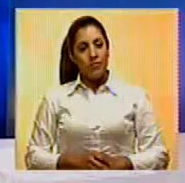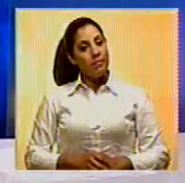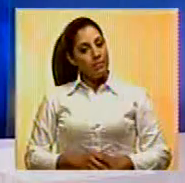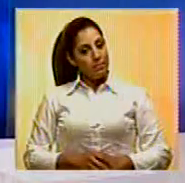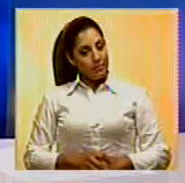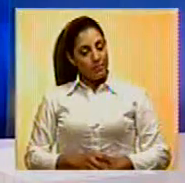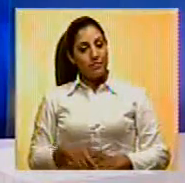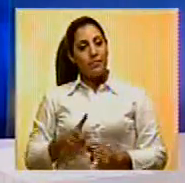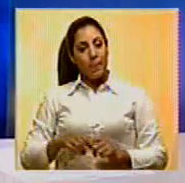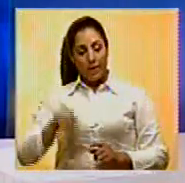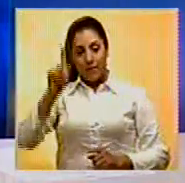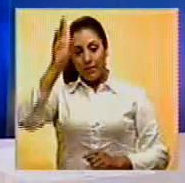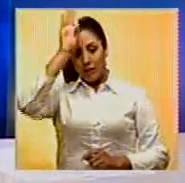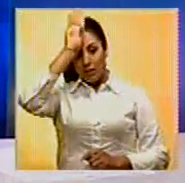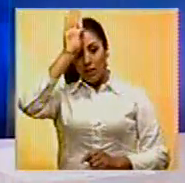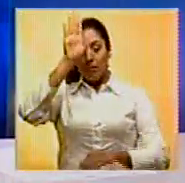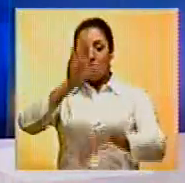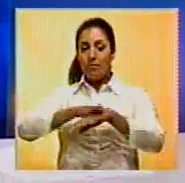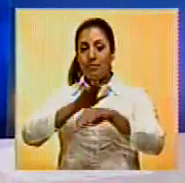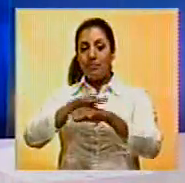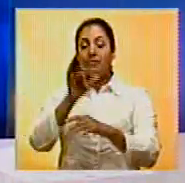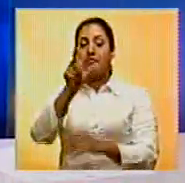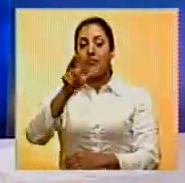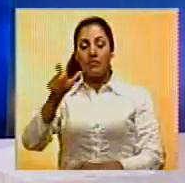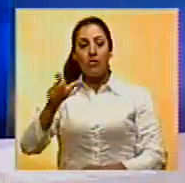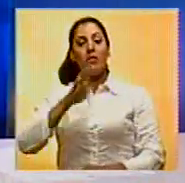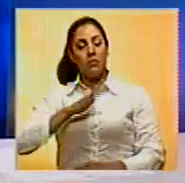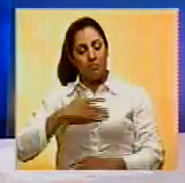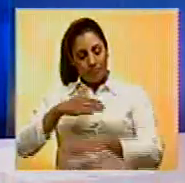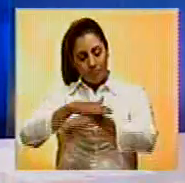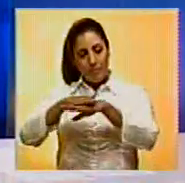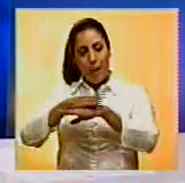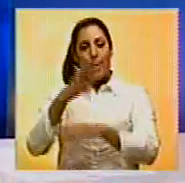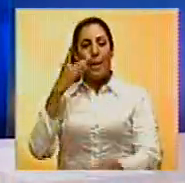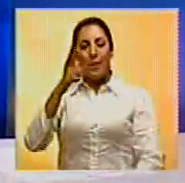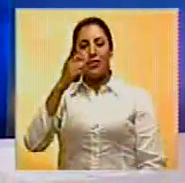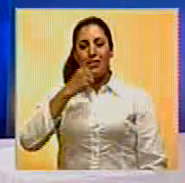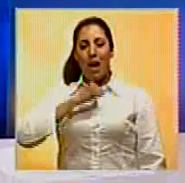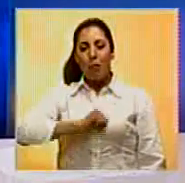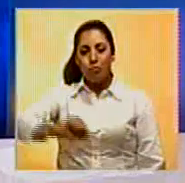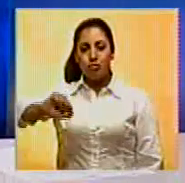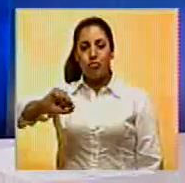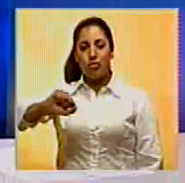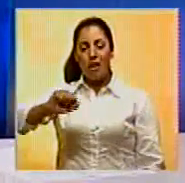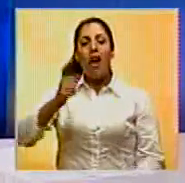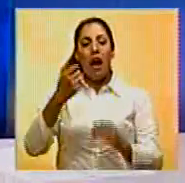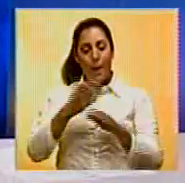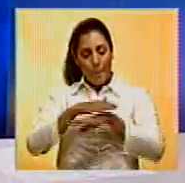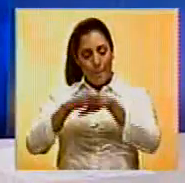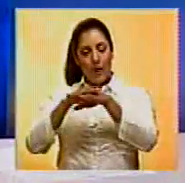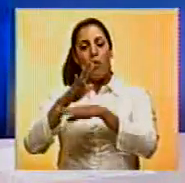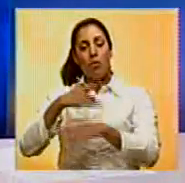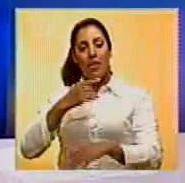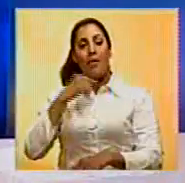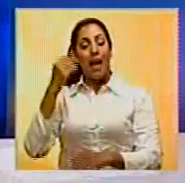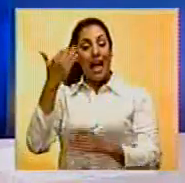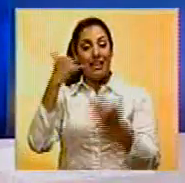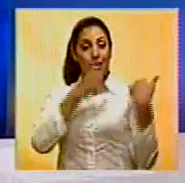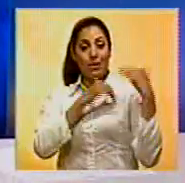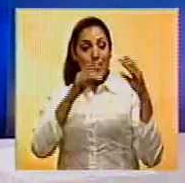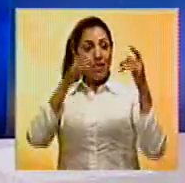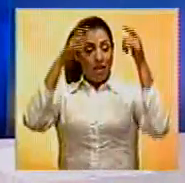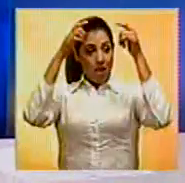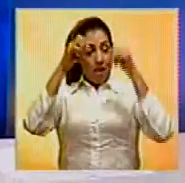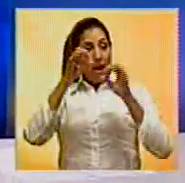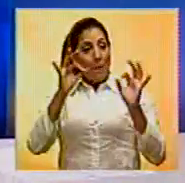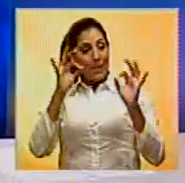El Papa Francisco anunció que los sacerdotes podrán perdonar el aborto de manera indefinida, condición sólo permitida anteriormente a obispos y